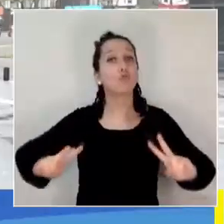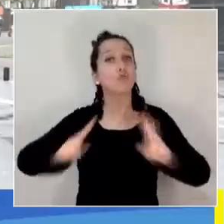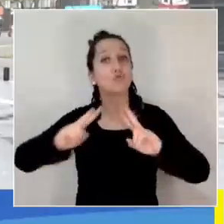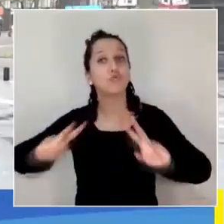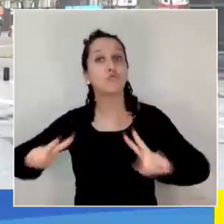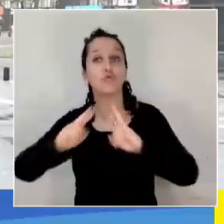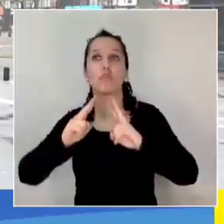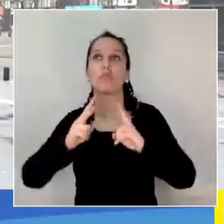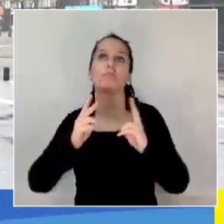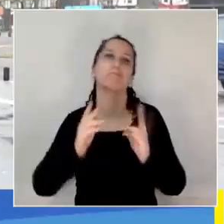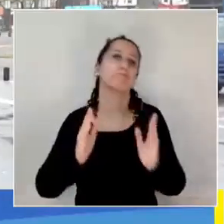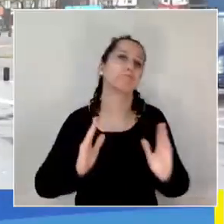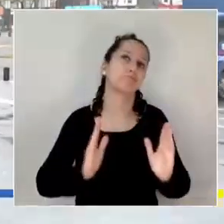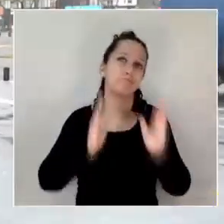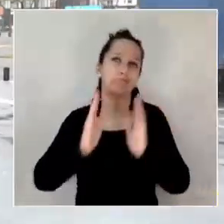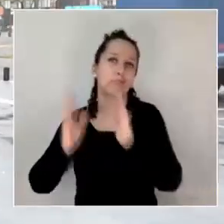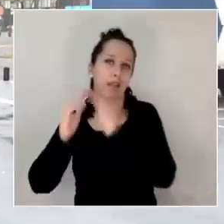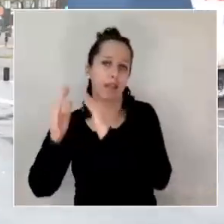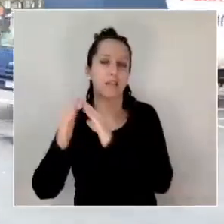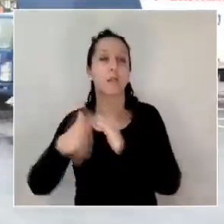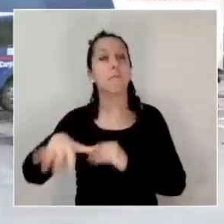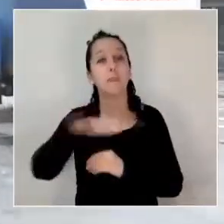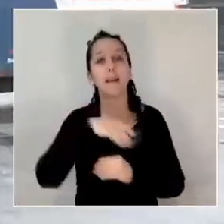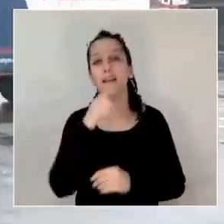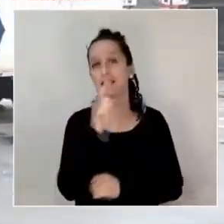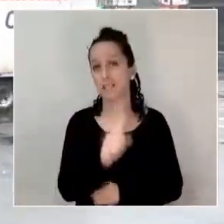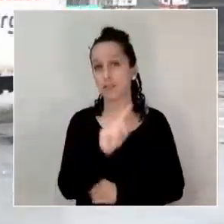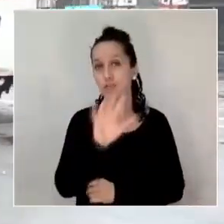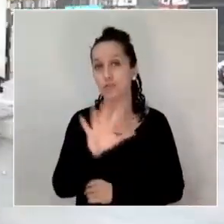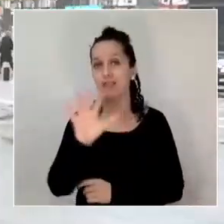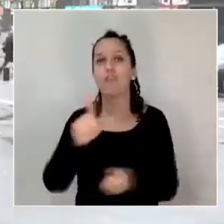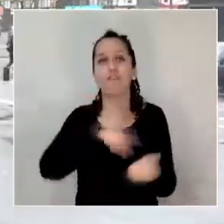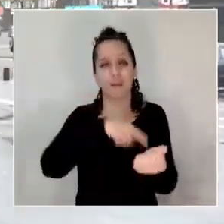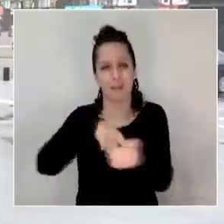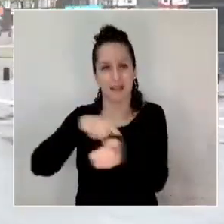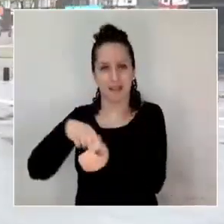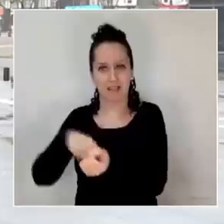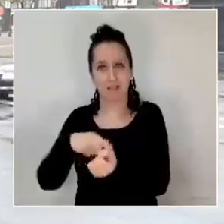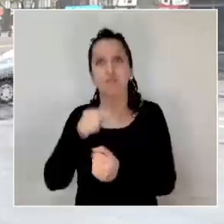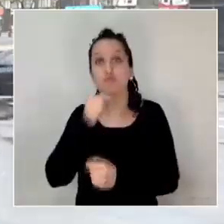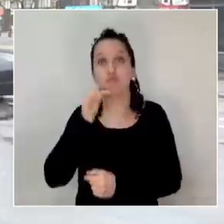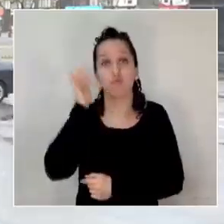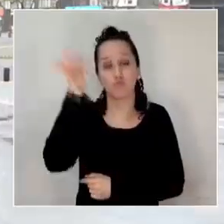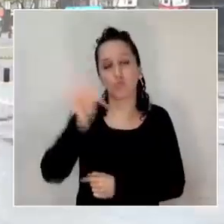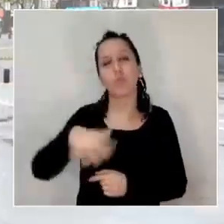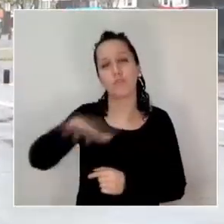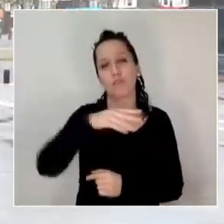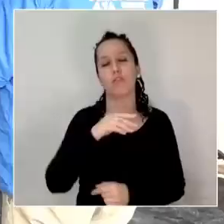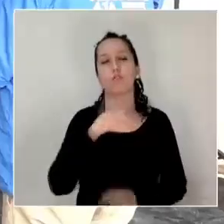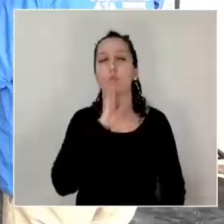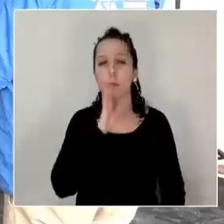la solución de viviendas para 155 familias en el futuro Valle Tucapel.